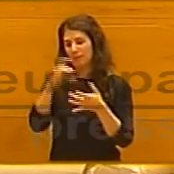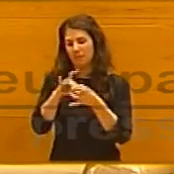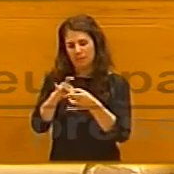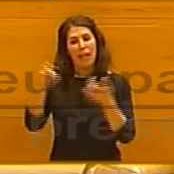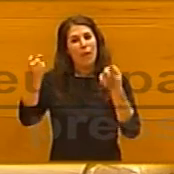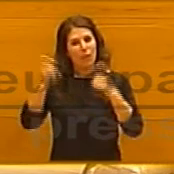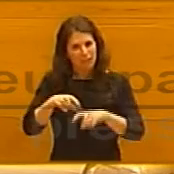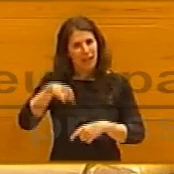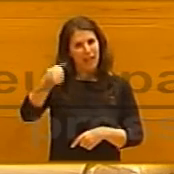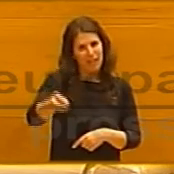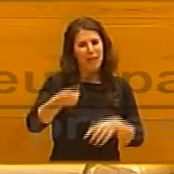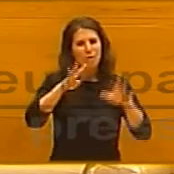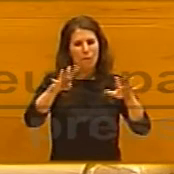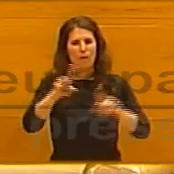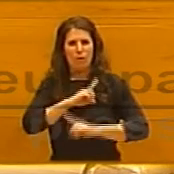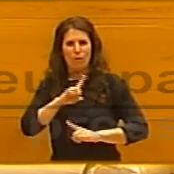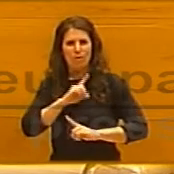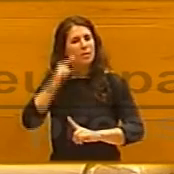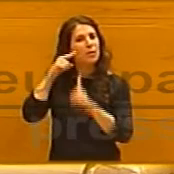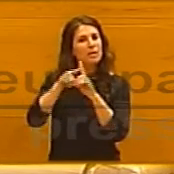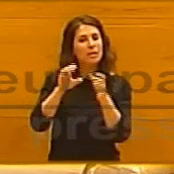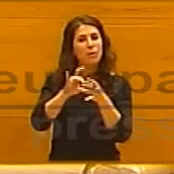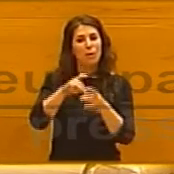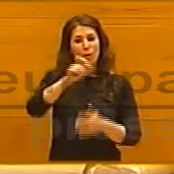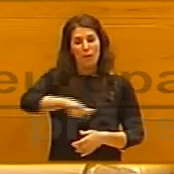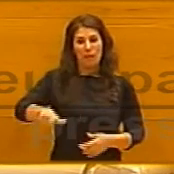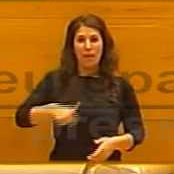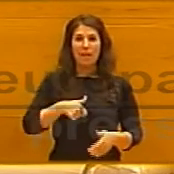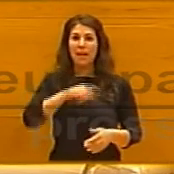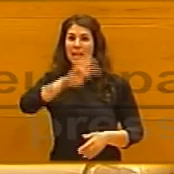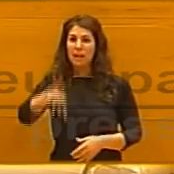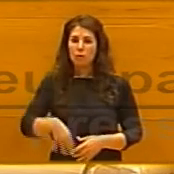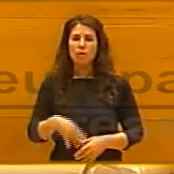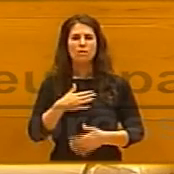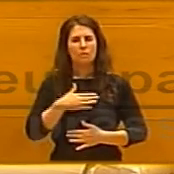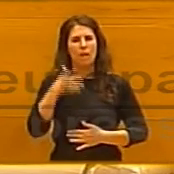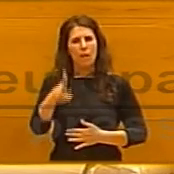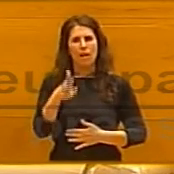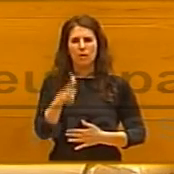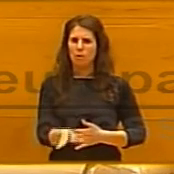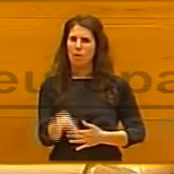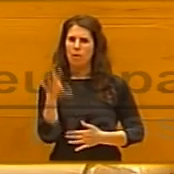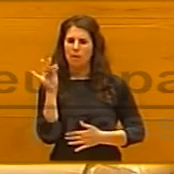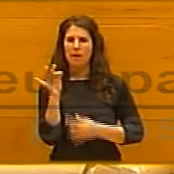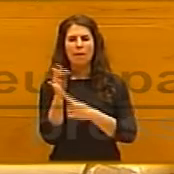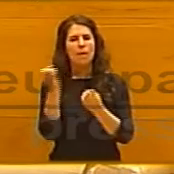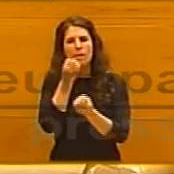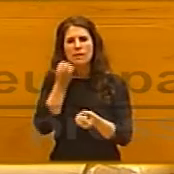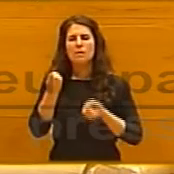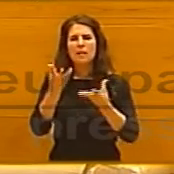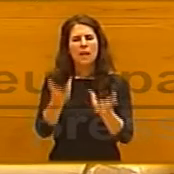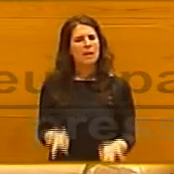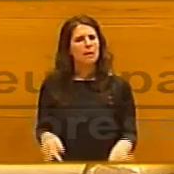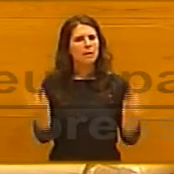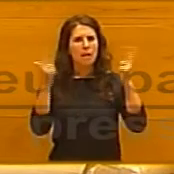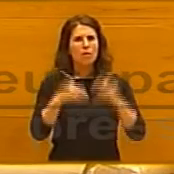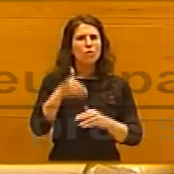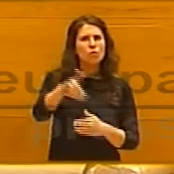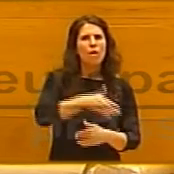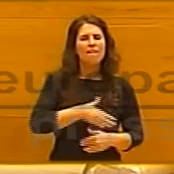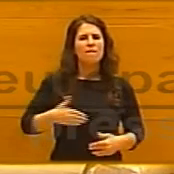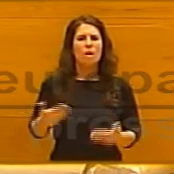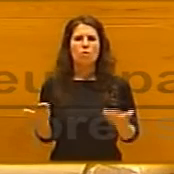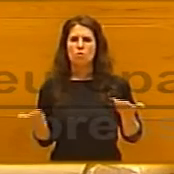que la ciudadanía de Cataluña ejerza su derecho a decidir y exprese en libertad qué futuro quiere.